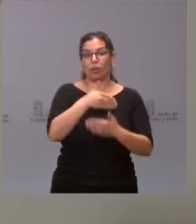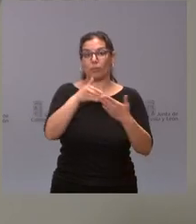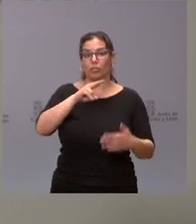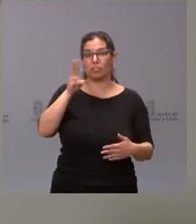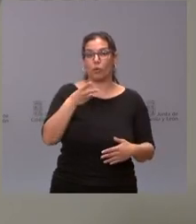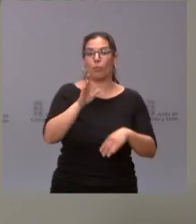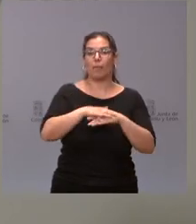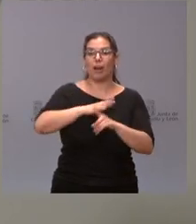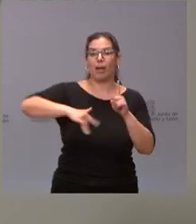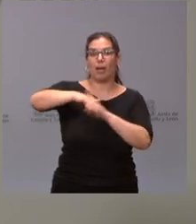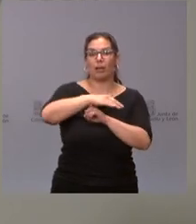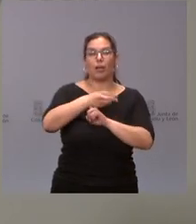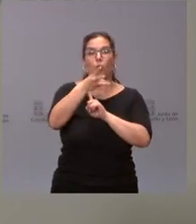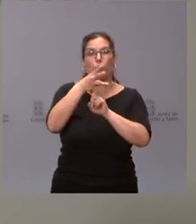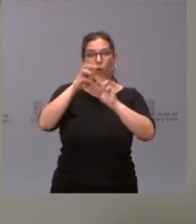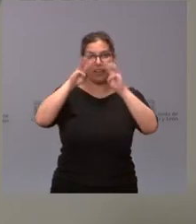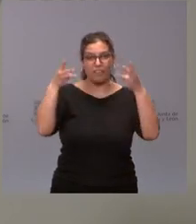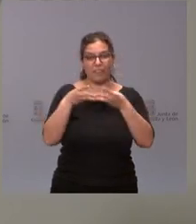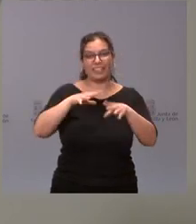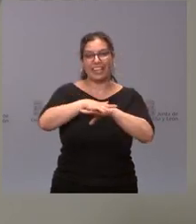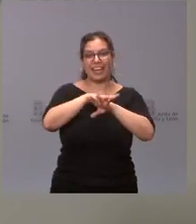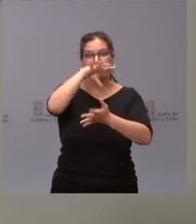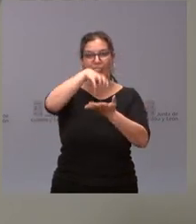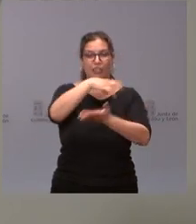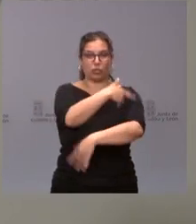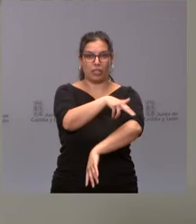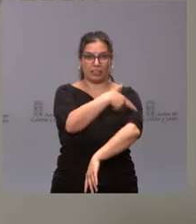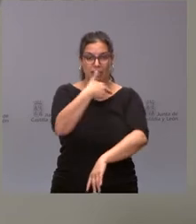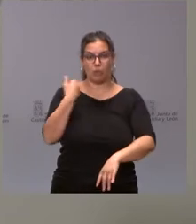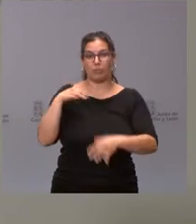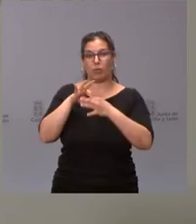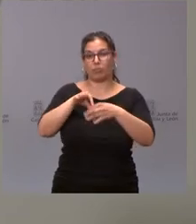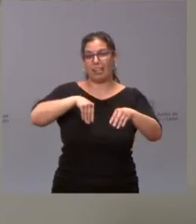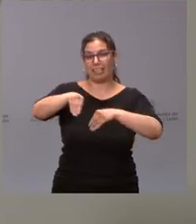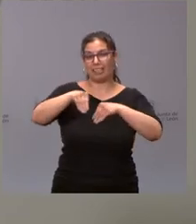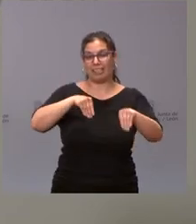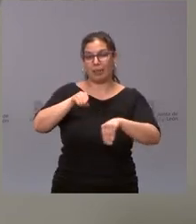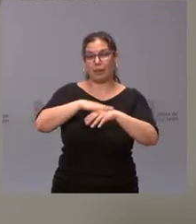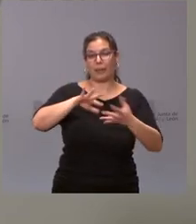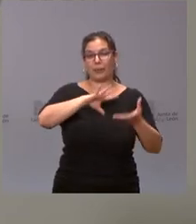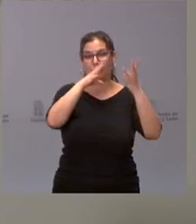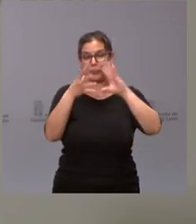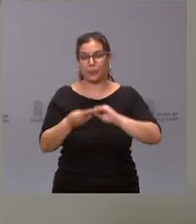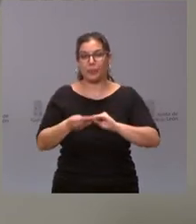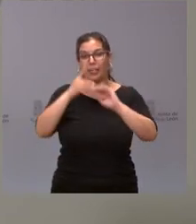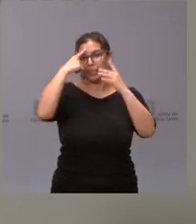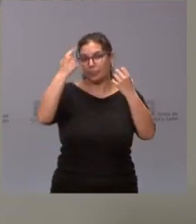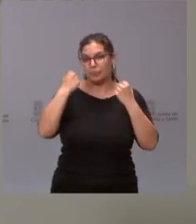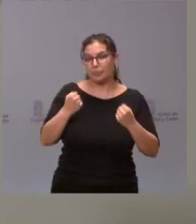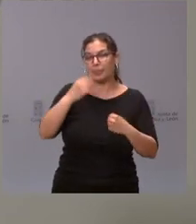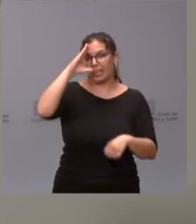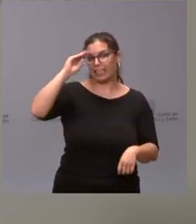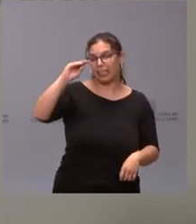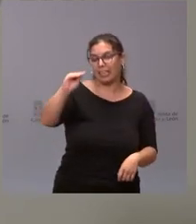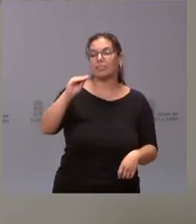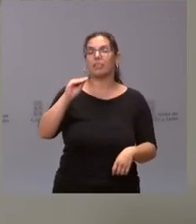entorno wifi en la red de centros sanitarios, enmarcado en la estrategia de especialización inteligente, RIS3, para poner